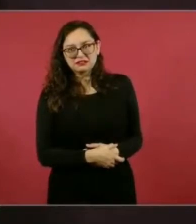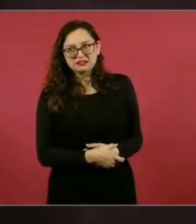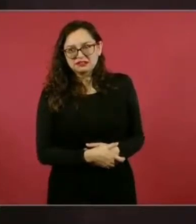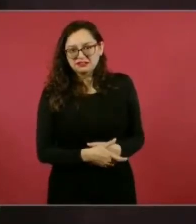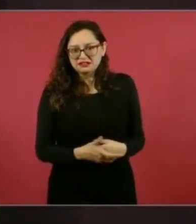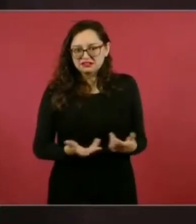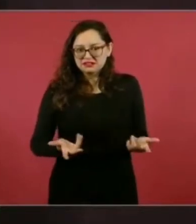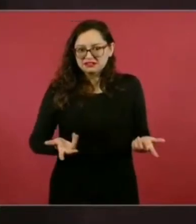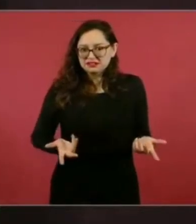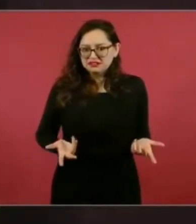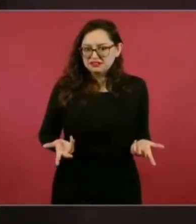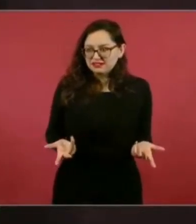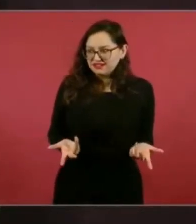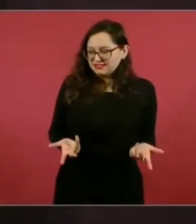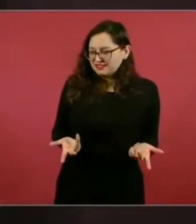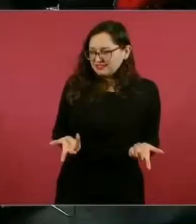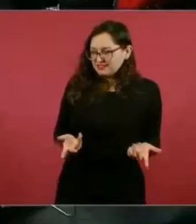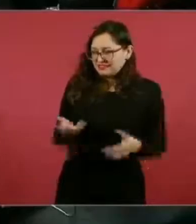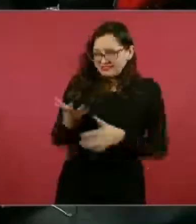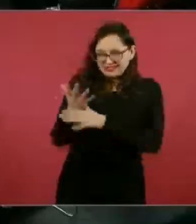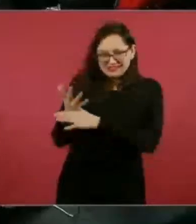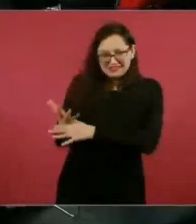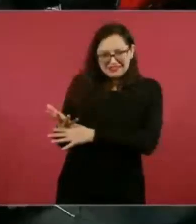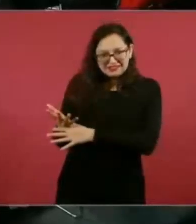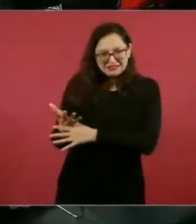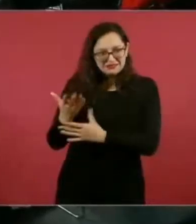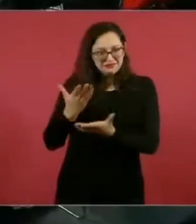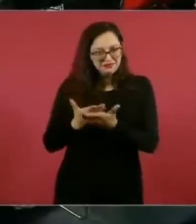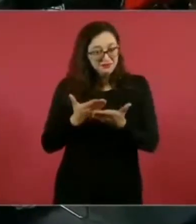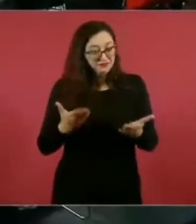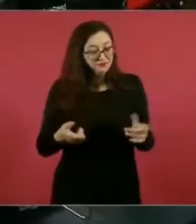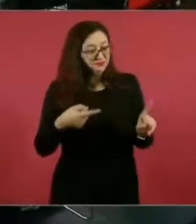Sí, y así podríamos sacar